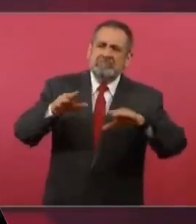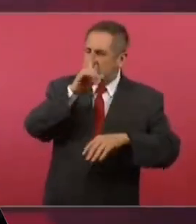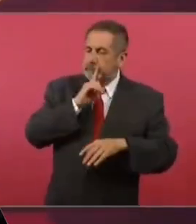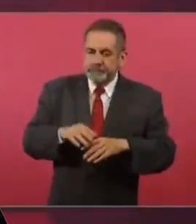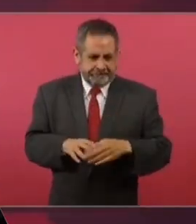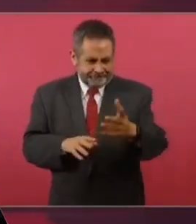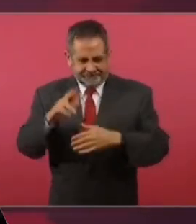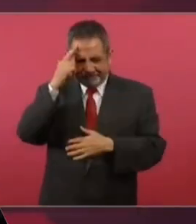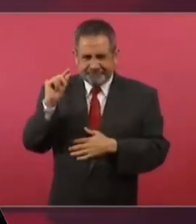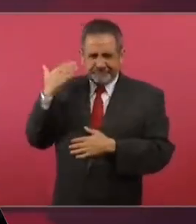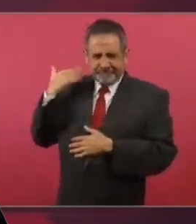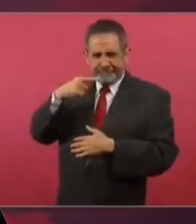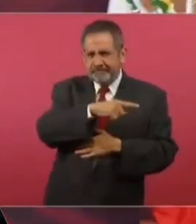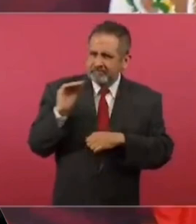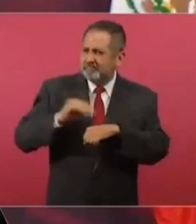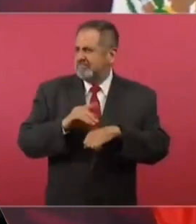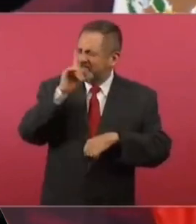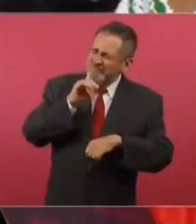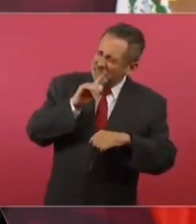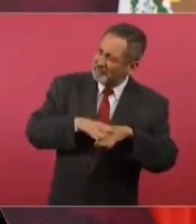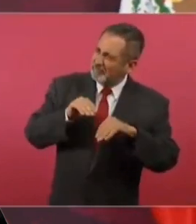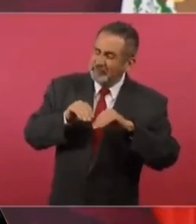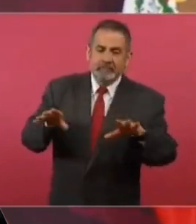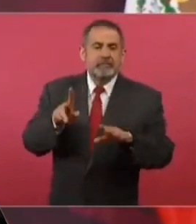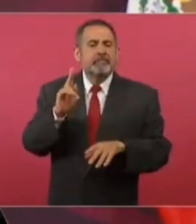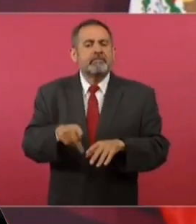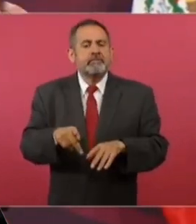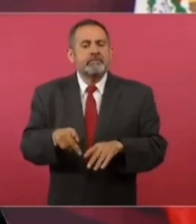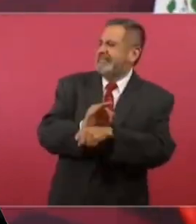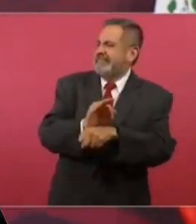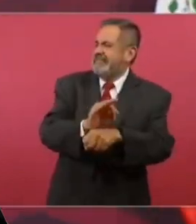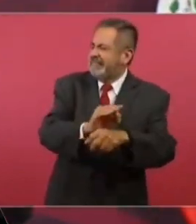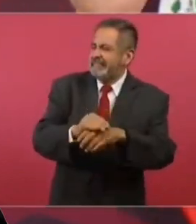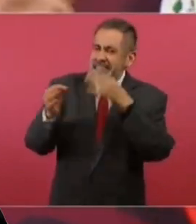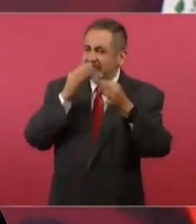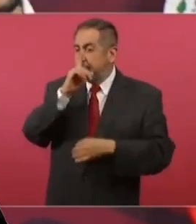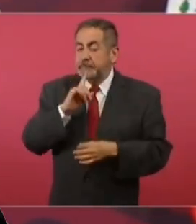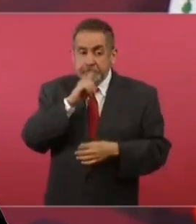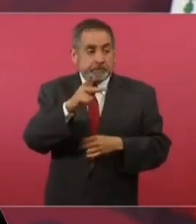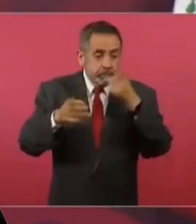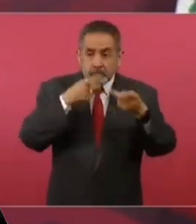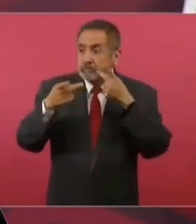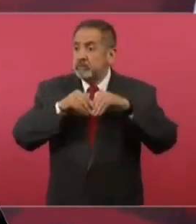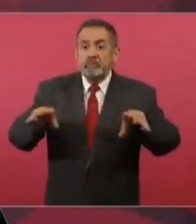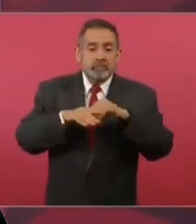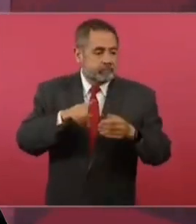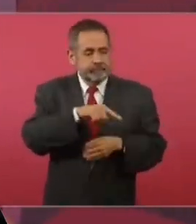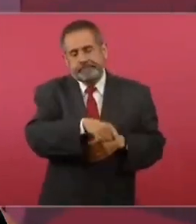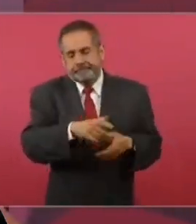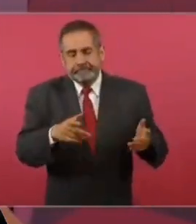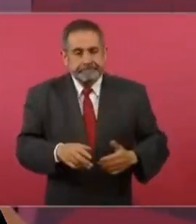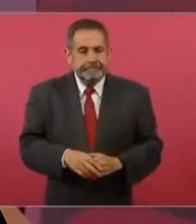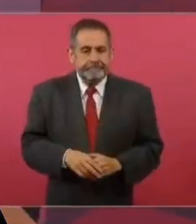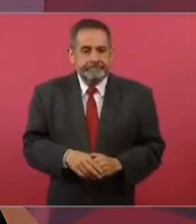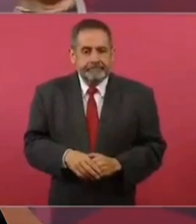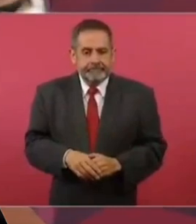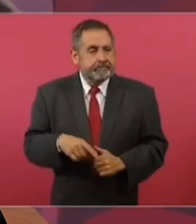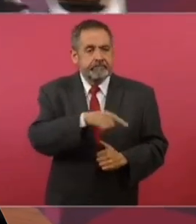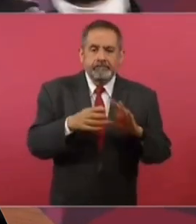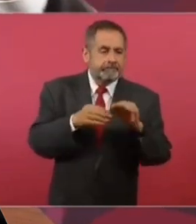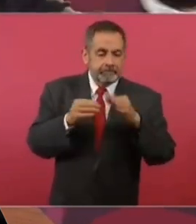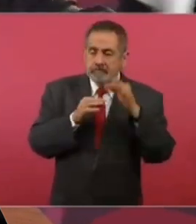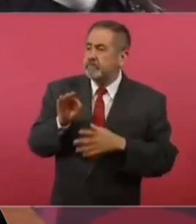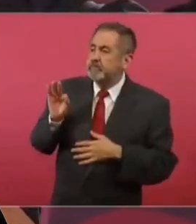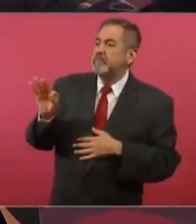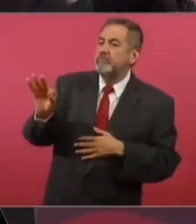¿Se acuerdan que hace poco inflaron como un globo a un candidato? Porque con la publicidad, introducen